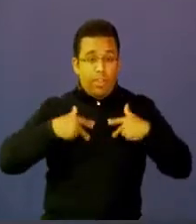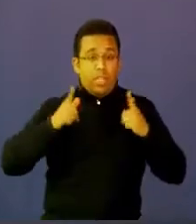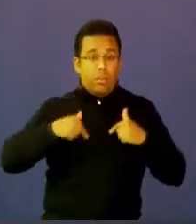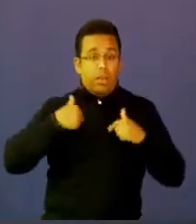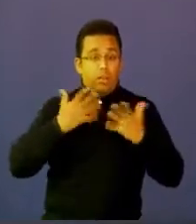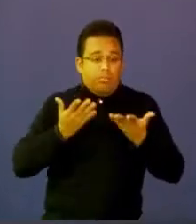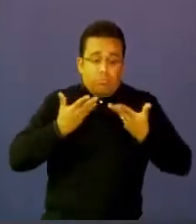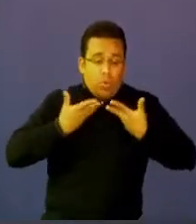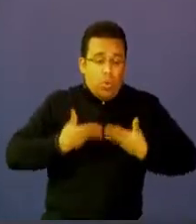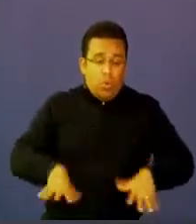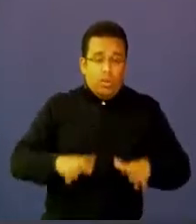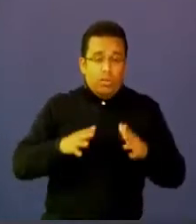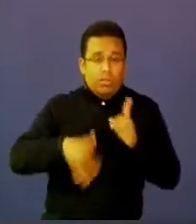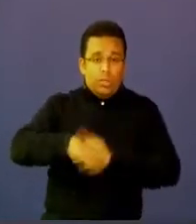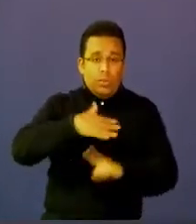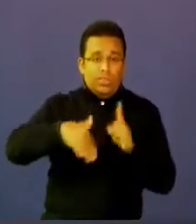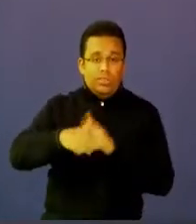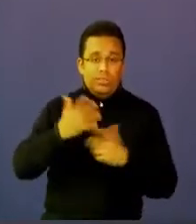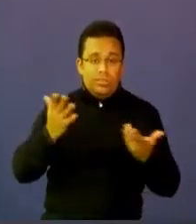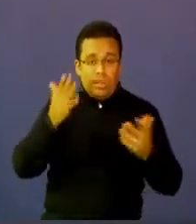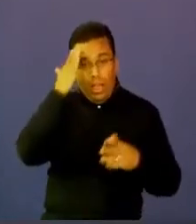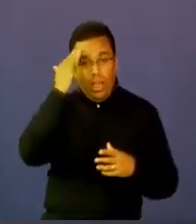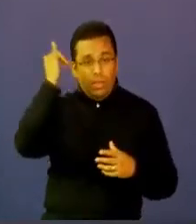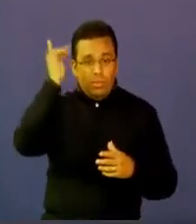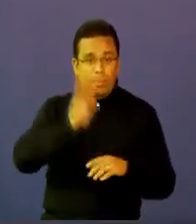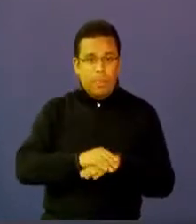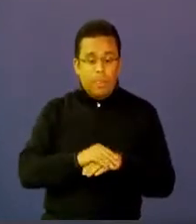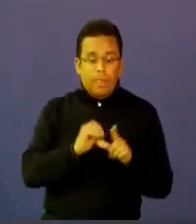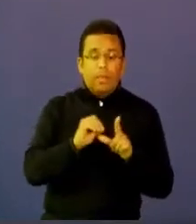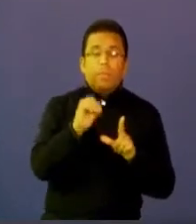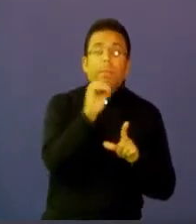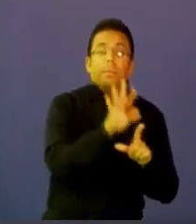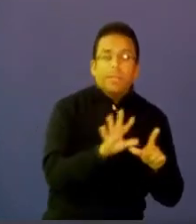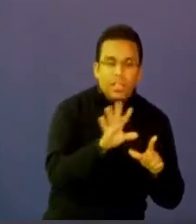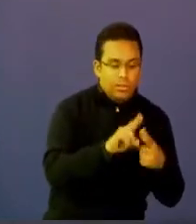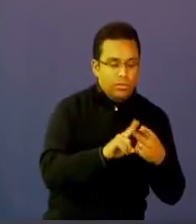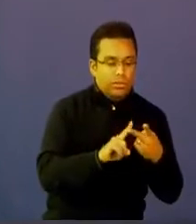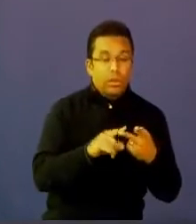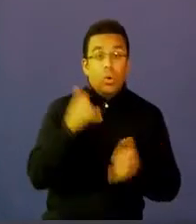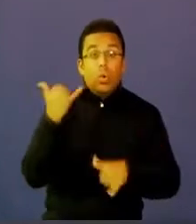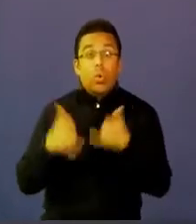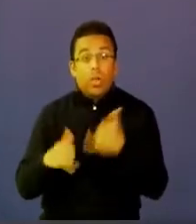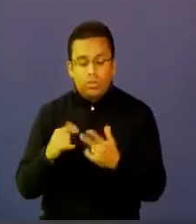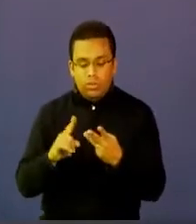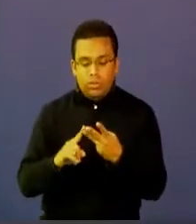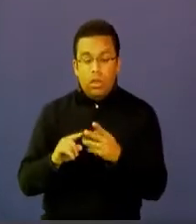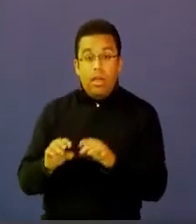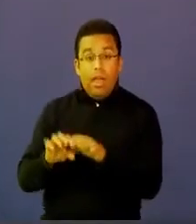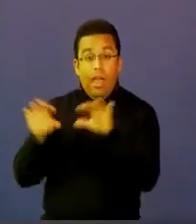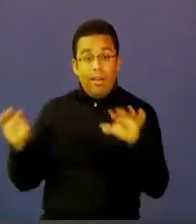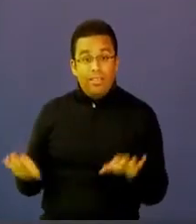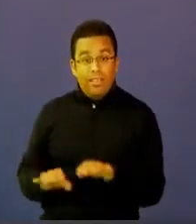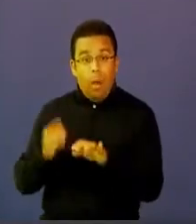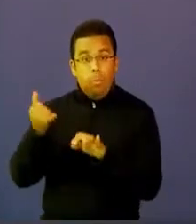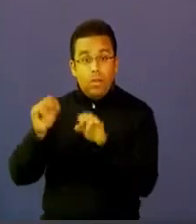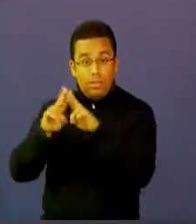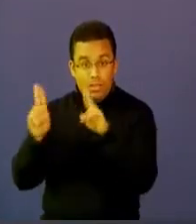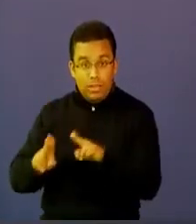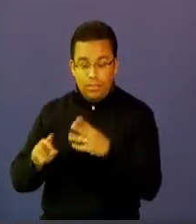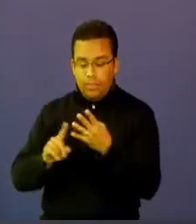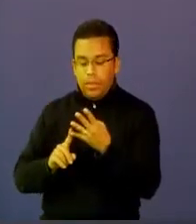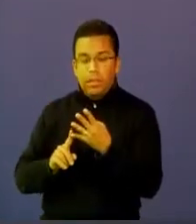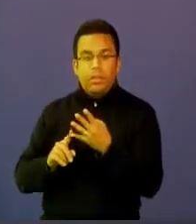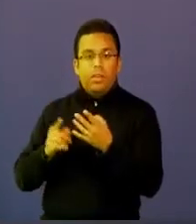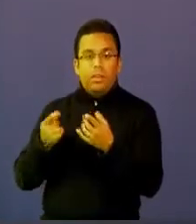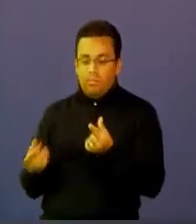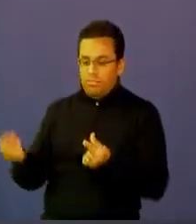videos, juegos, actividades en línea, laboratorios remotos. Y quiero resaltar aquí también